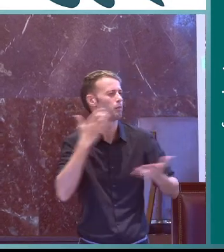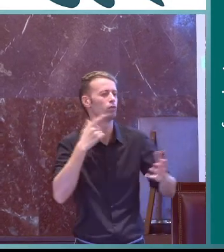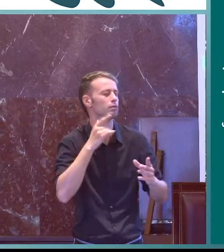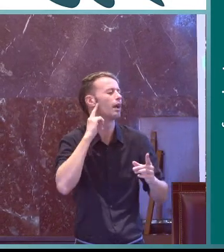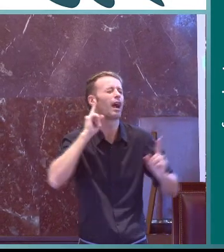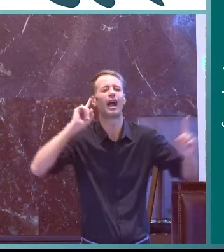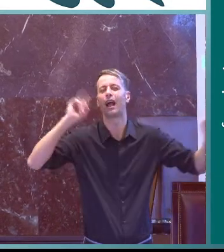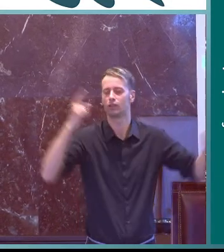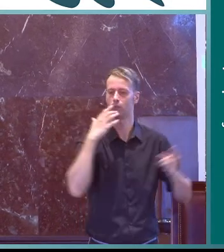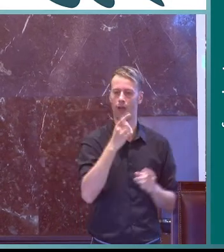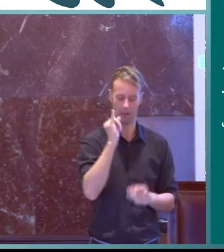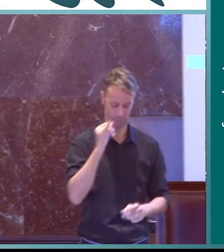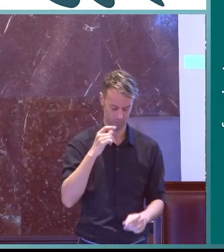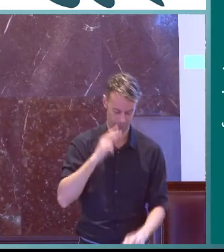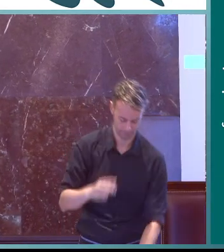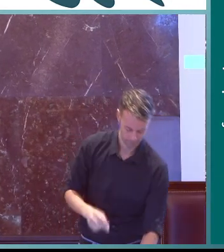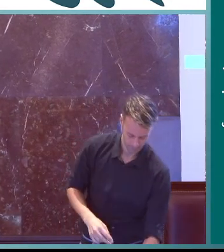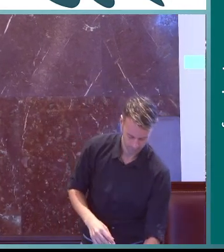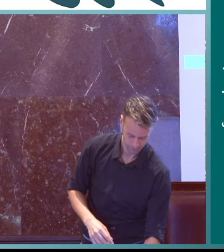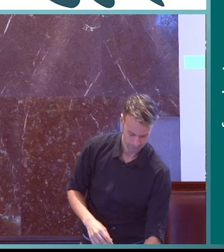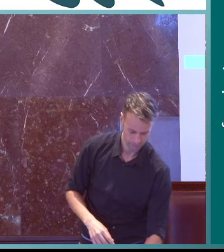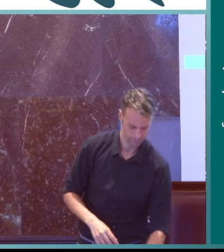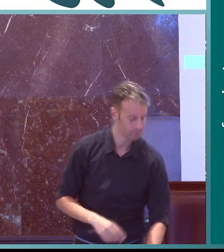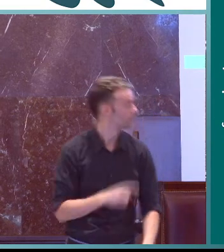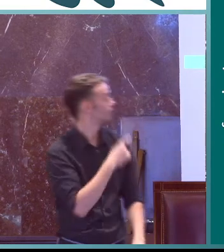no hay lenguas aisladas puede haber el caso